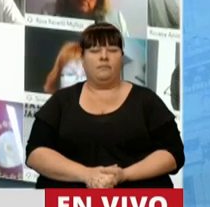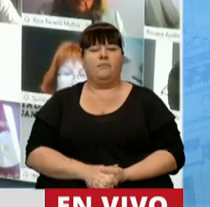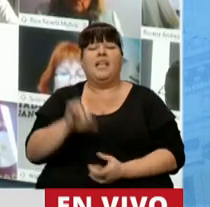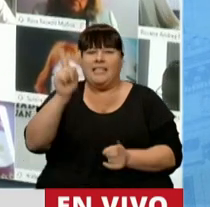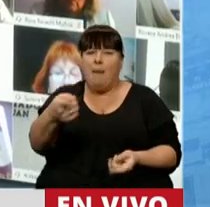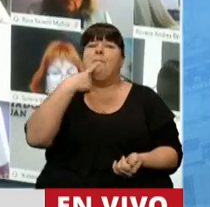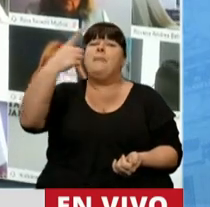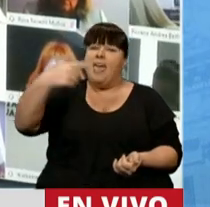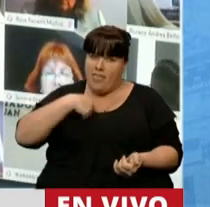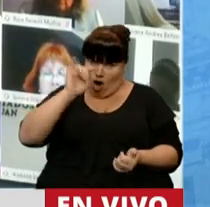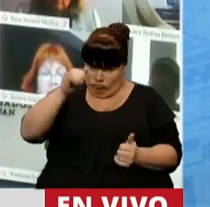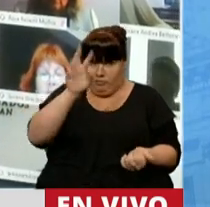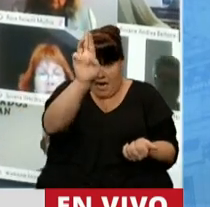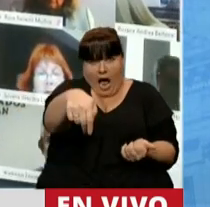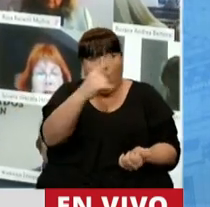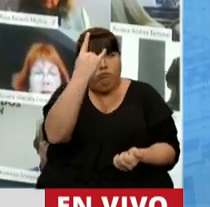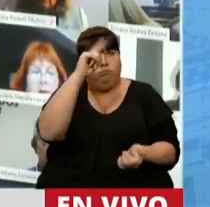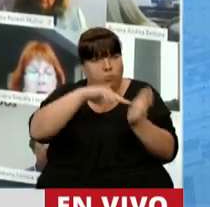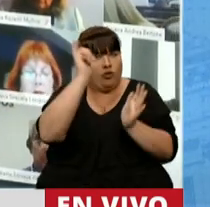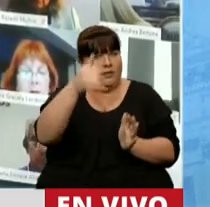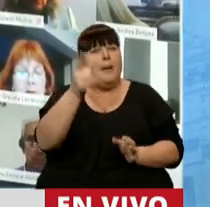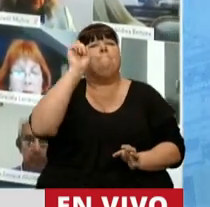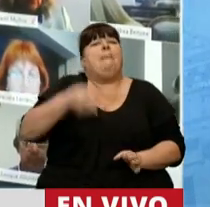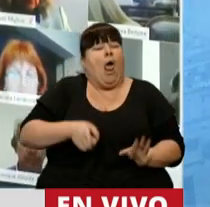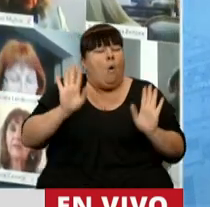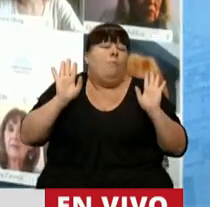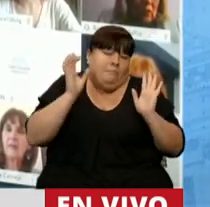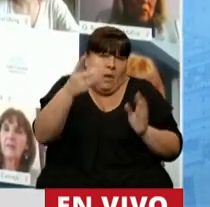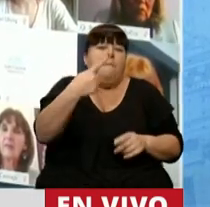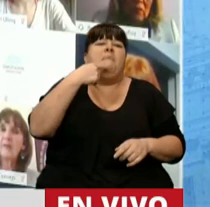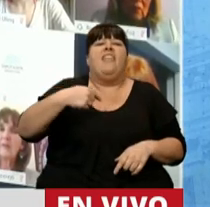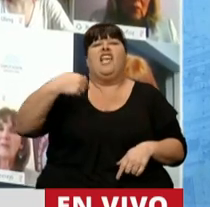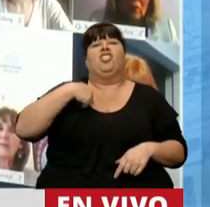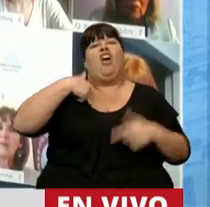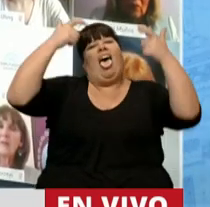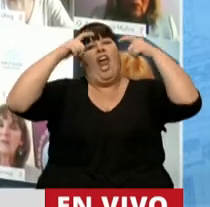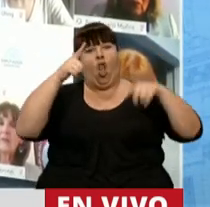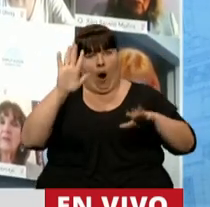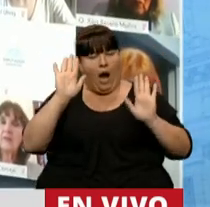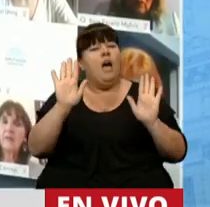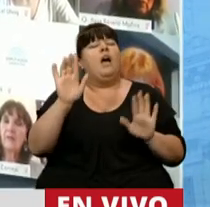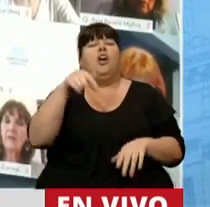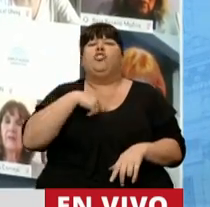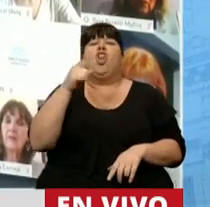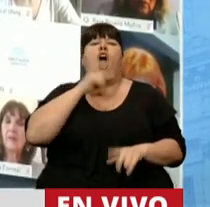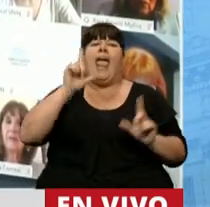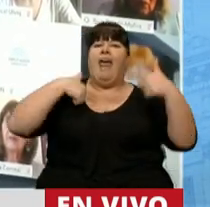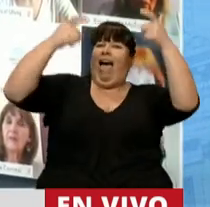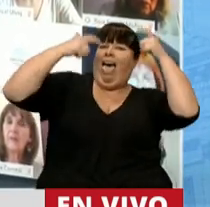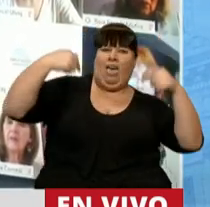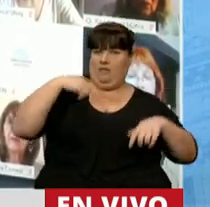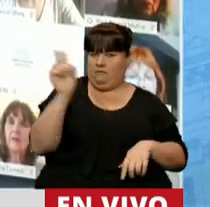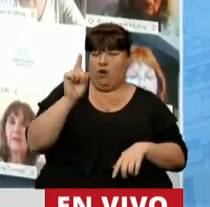Y me dijo otra cosa en la que sí le voy a dar la razón. Muy mal educada, pero bueno. Me dijo, usted no tiene coronita. Señor Presidente, yo no quiero tener